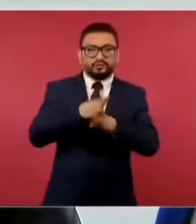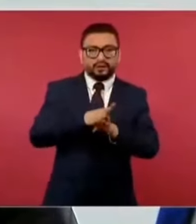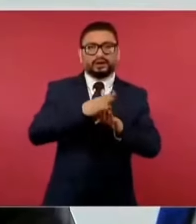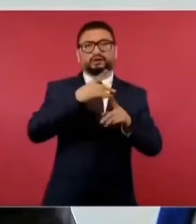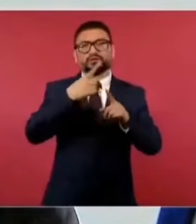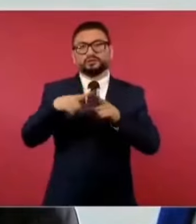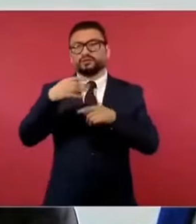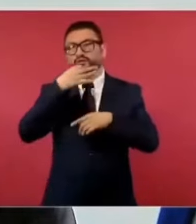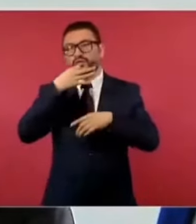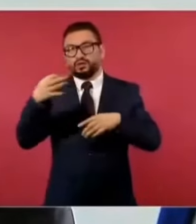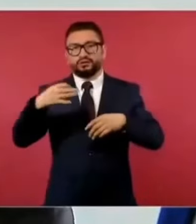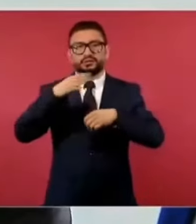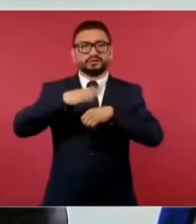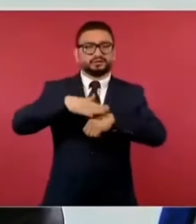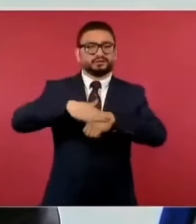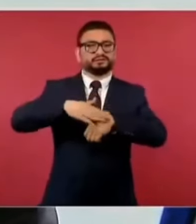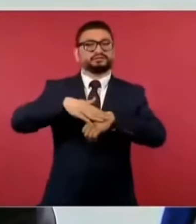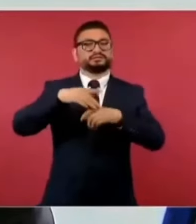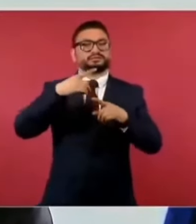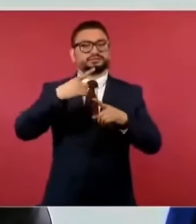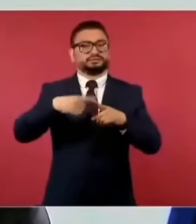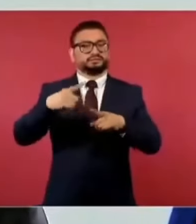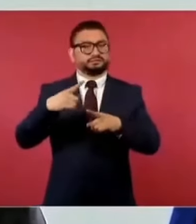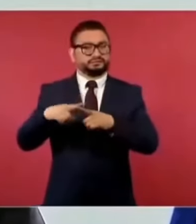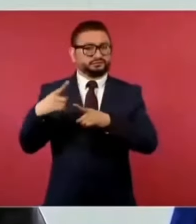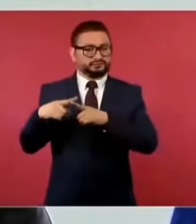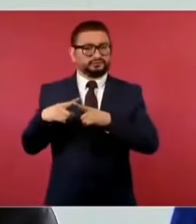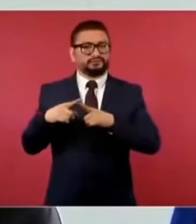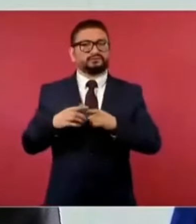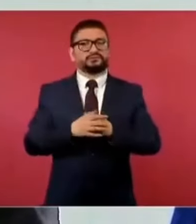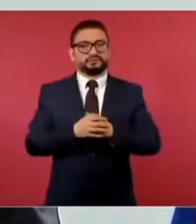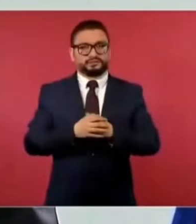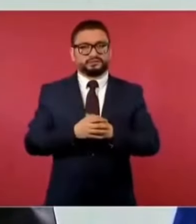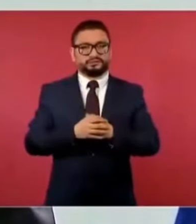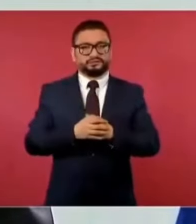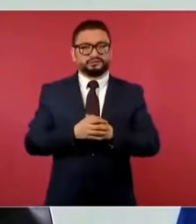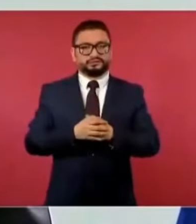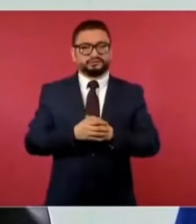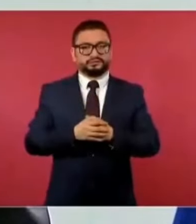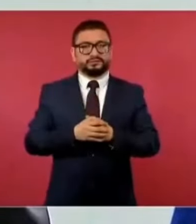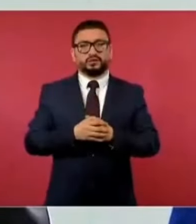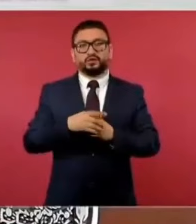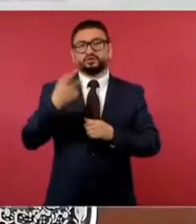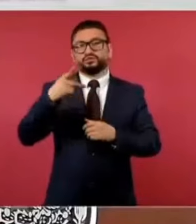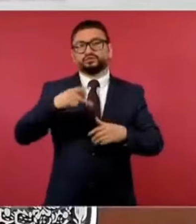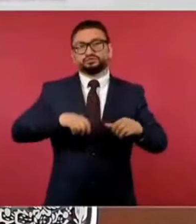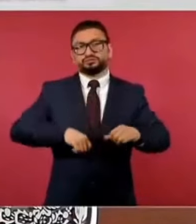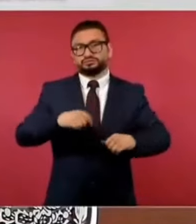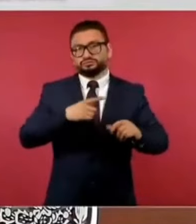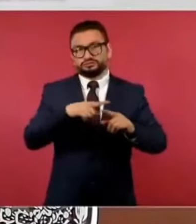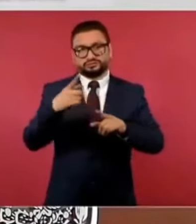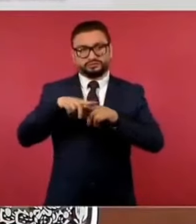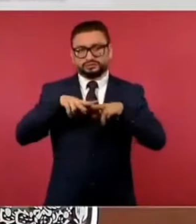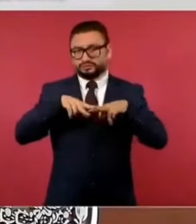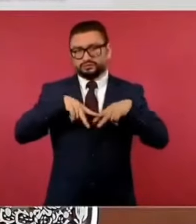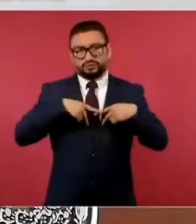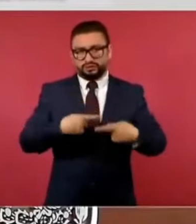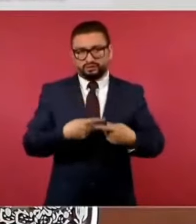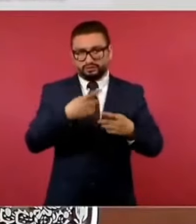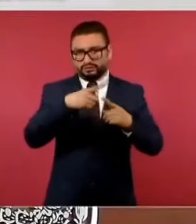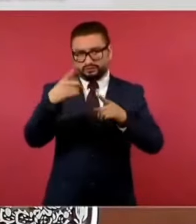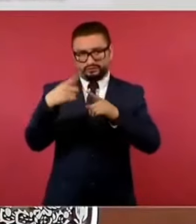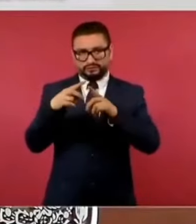avisos de los avisos de las actividades vulnerables. Siempre.